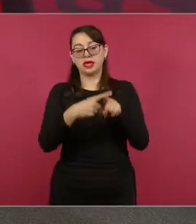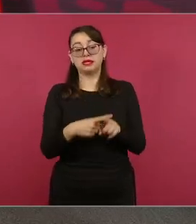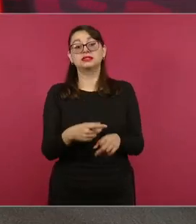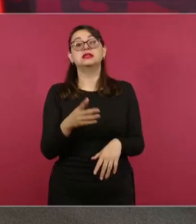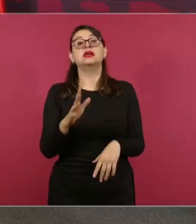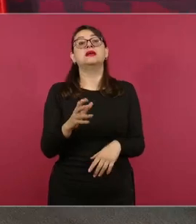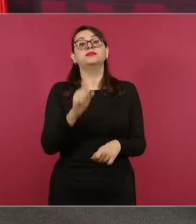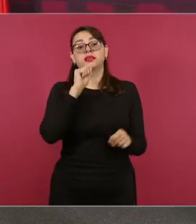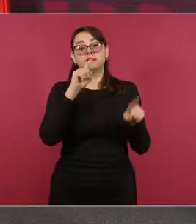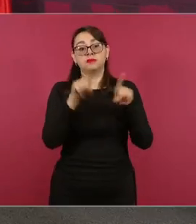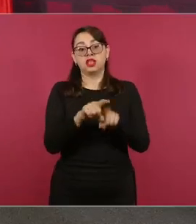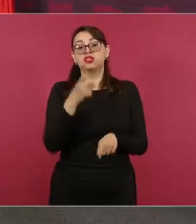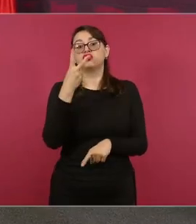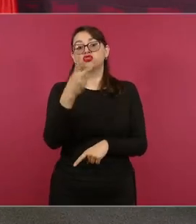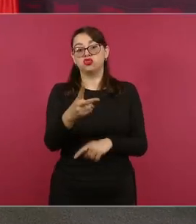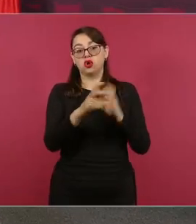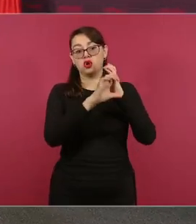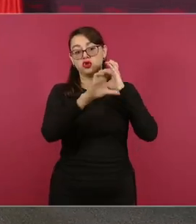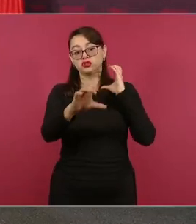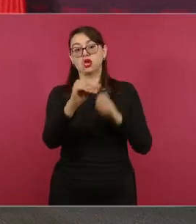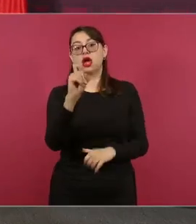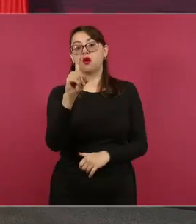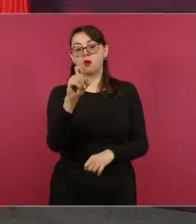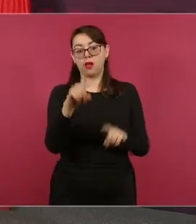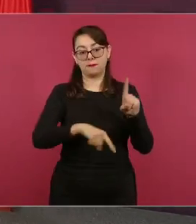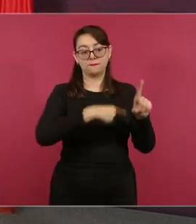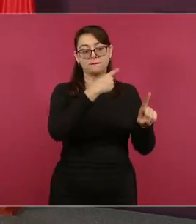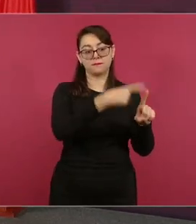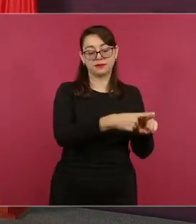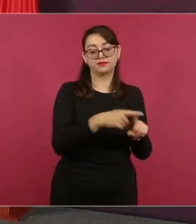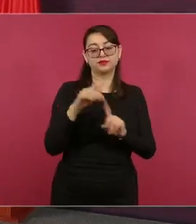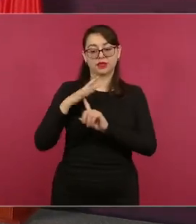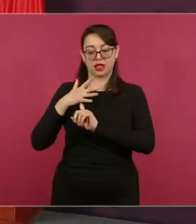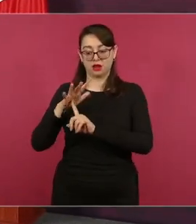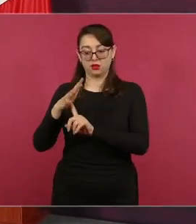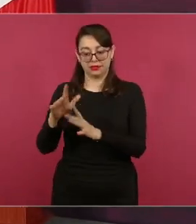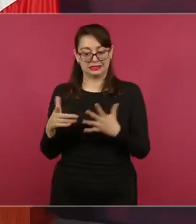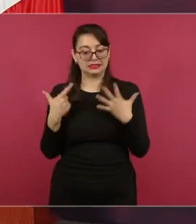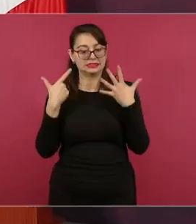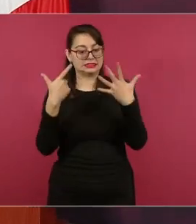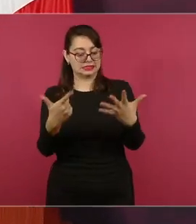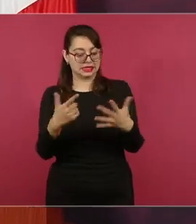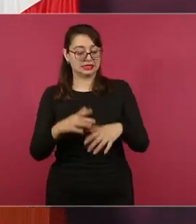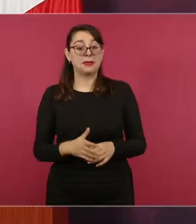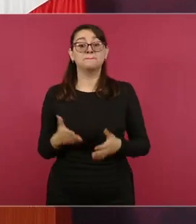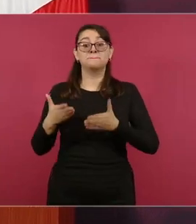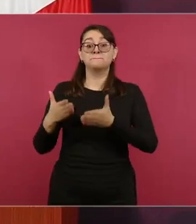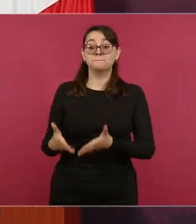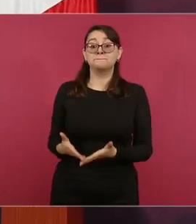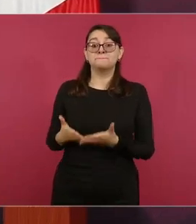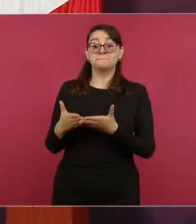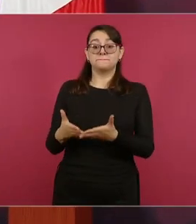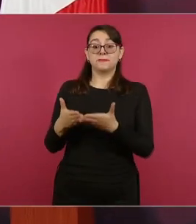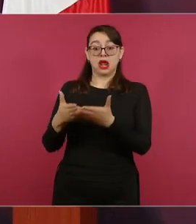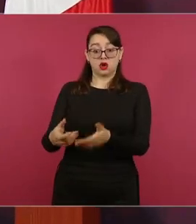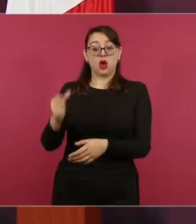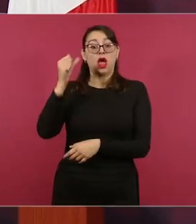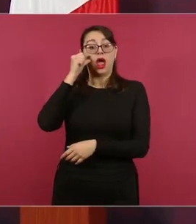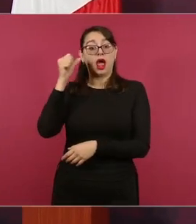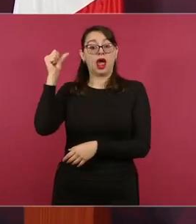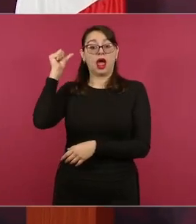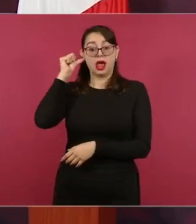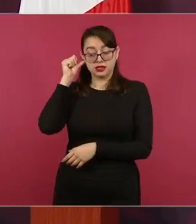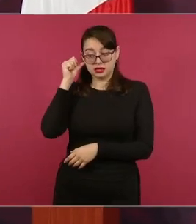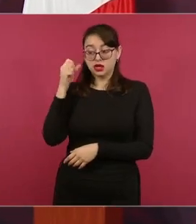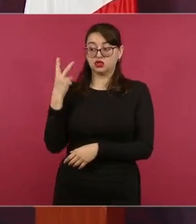helicópteros, seguimos teniendo 7 helicópteros. En lo que se refiere a barcos, nos llegaron ayer dos barcos y